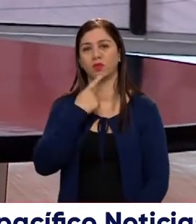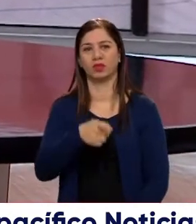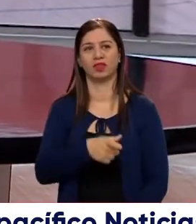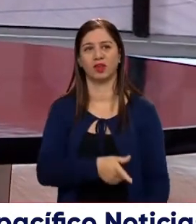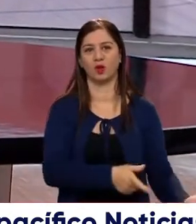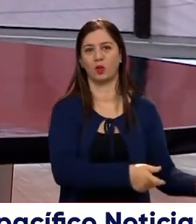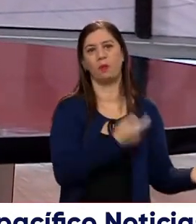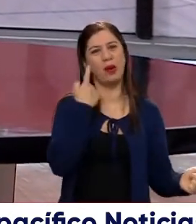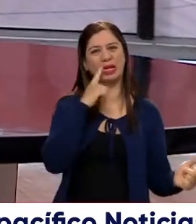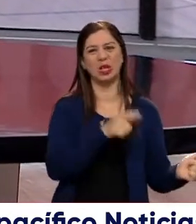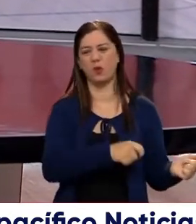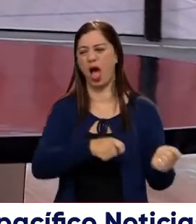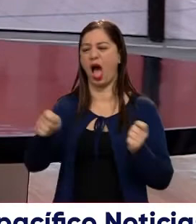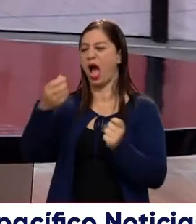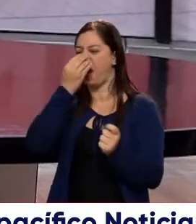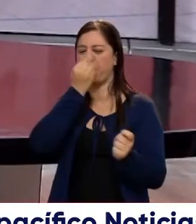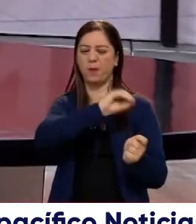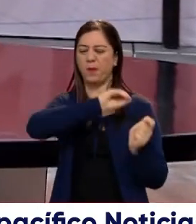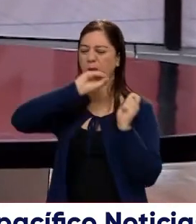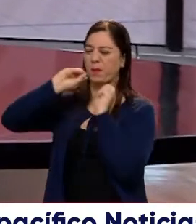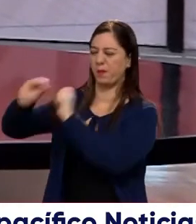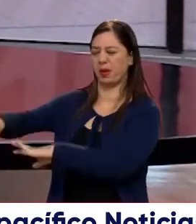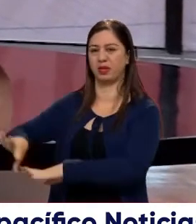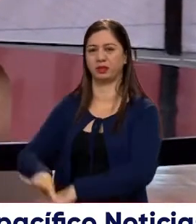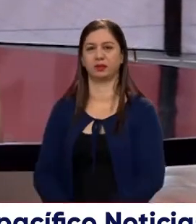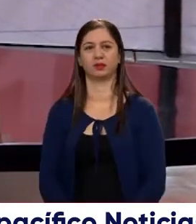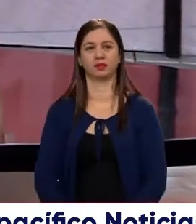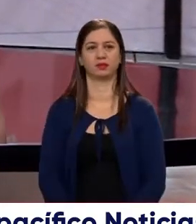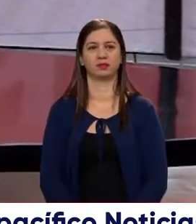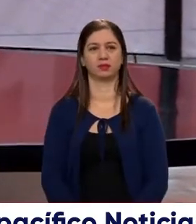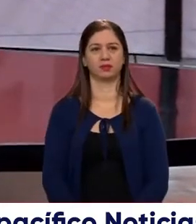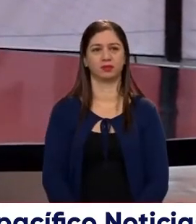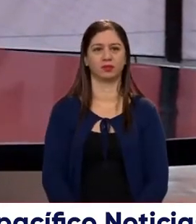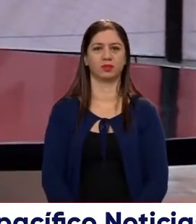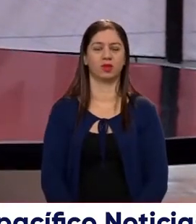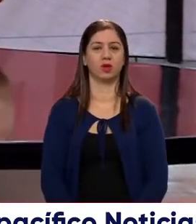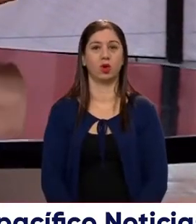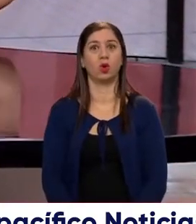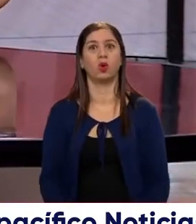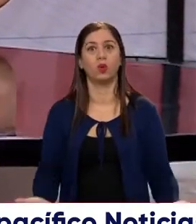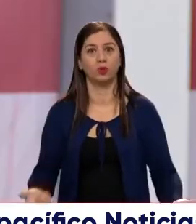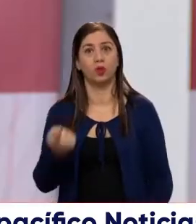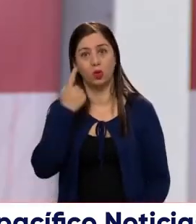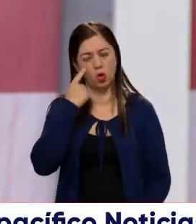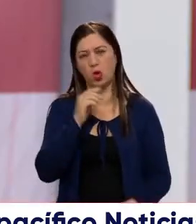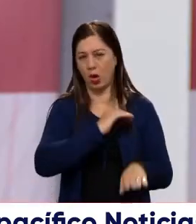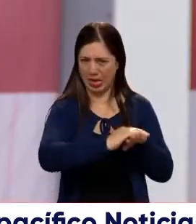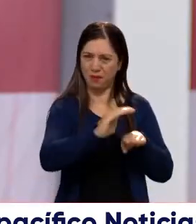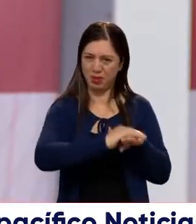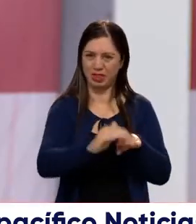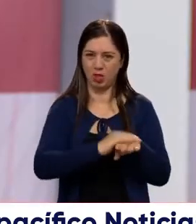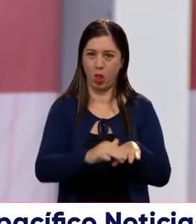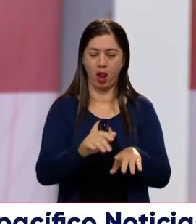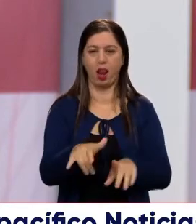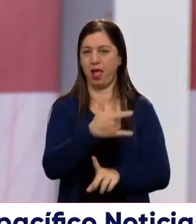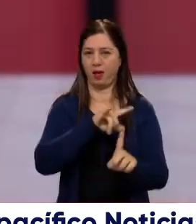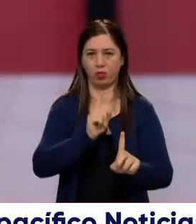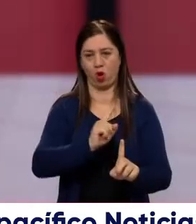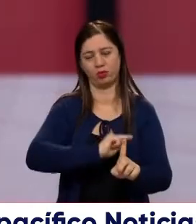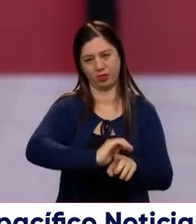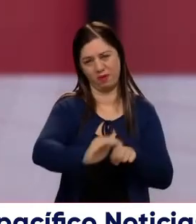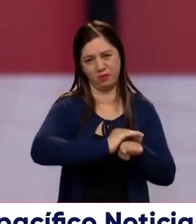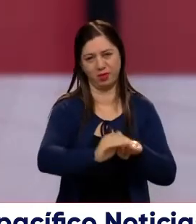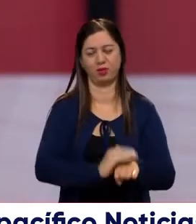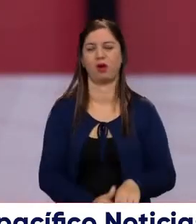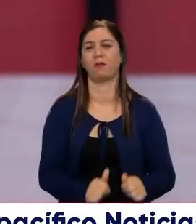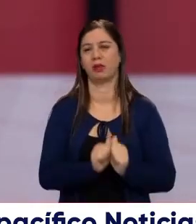lleva a votar, suena como que lo voy a llevar a obligar, voy a constreñir ese voto, no es ideológicamente. Lo entonces digamos así, lo invito, lo invito a que participe. Bueno,